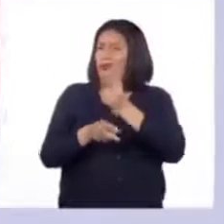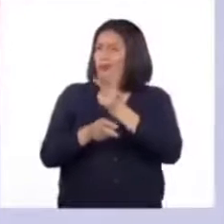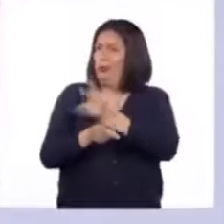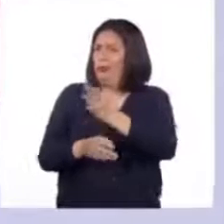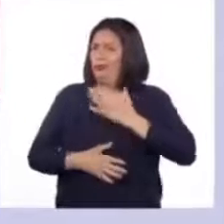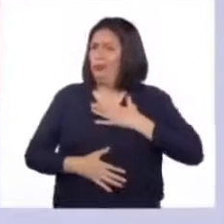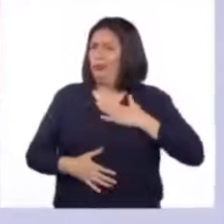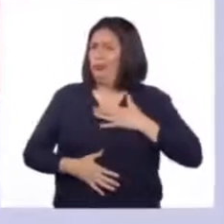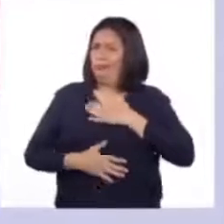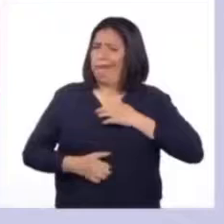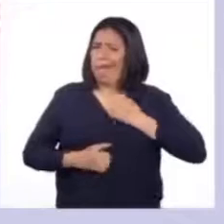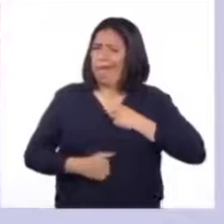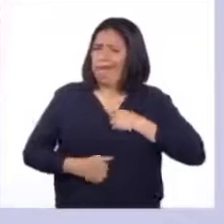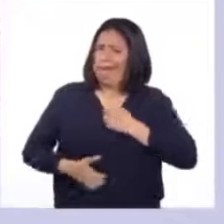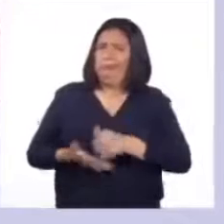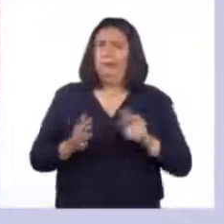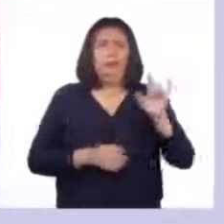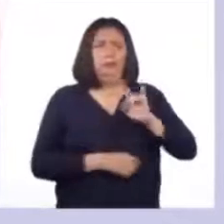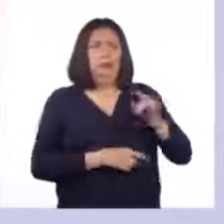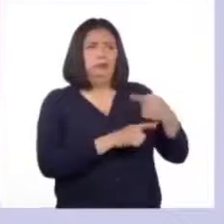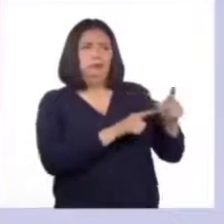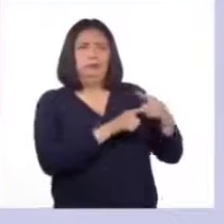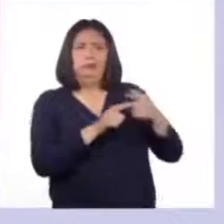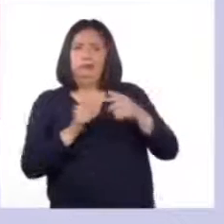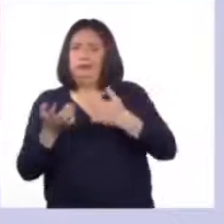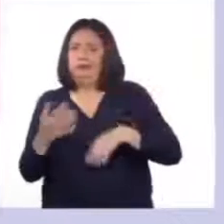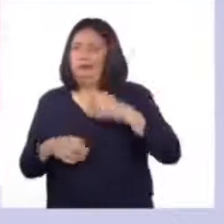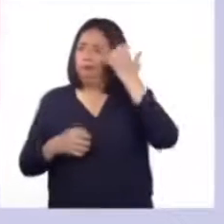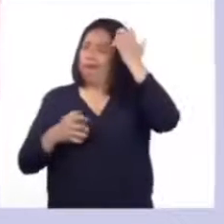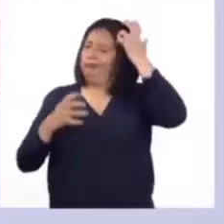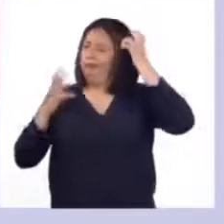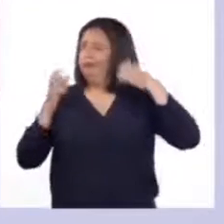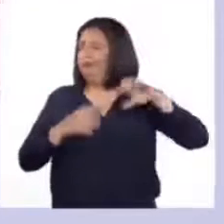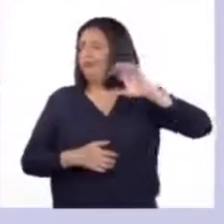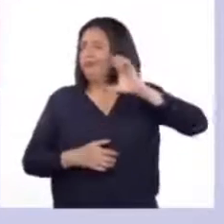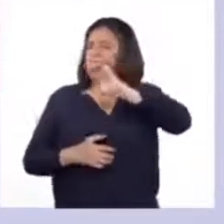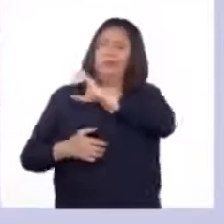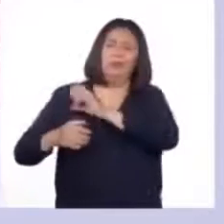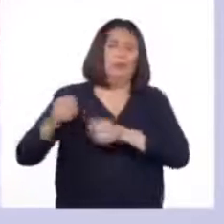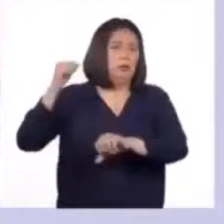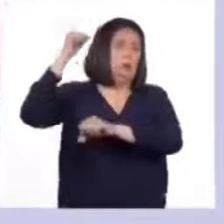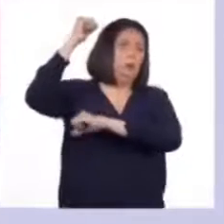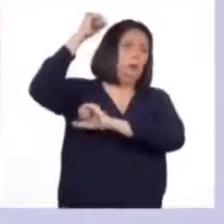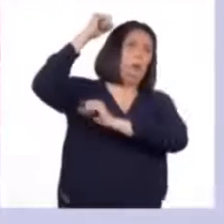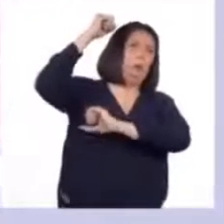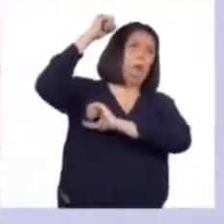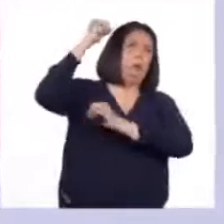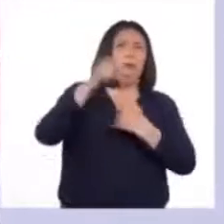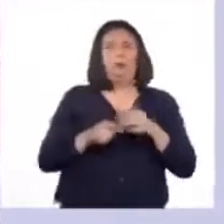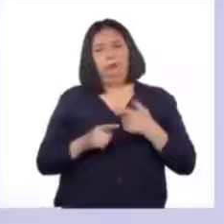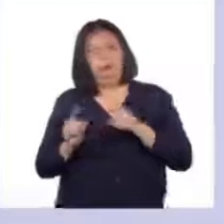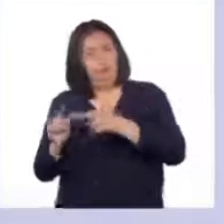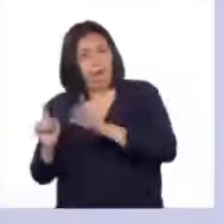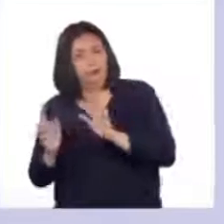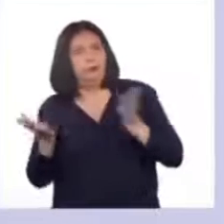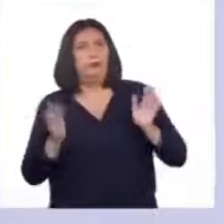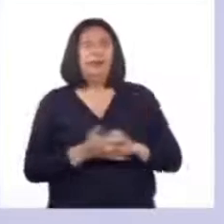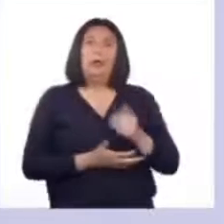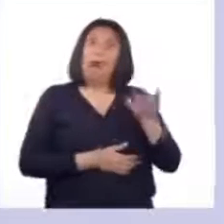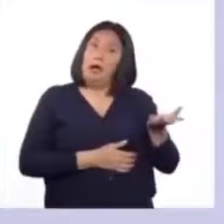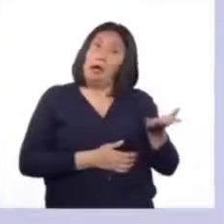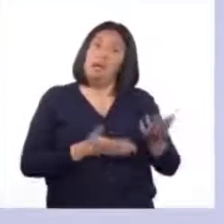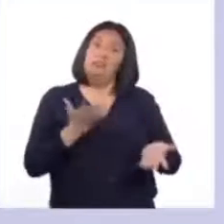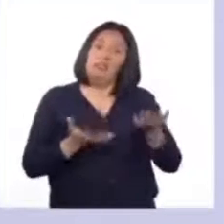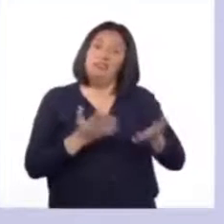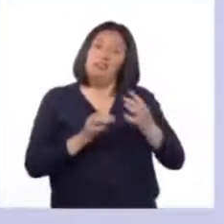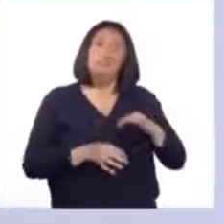más constante, usando diversos artículos de aseo como talco, tesorante, entre otros. Puede aparecer